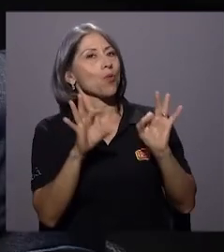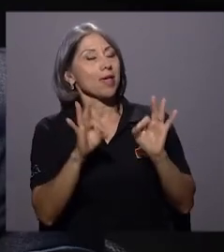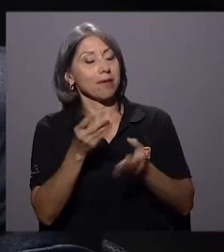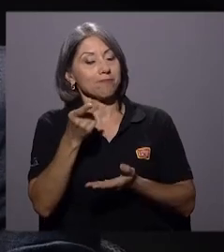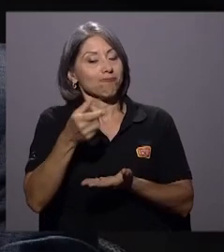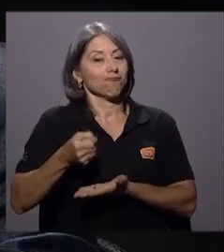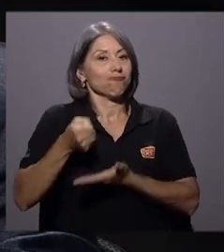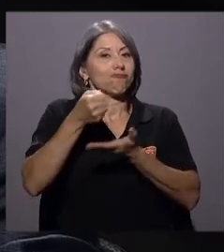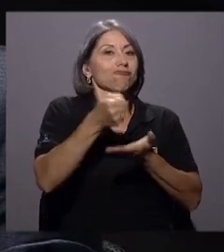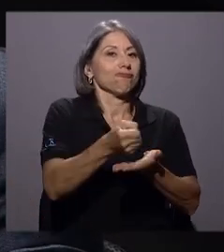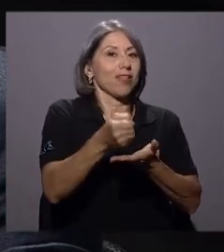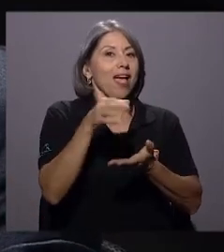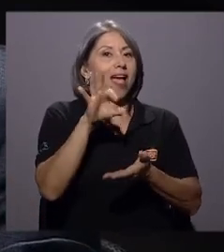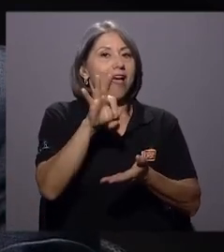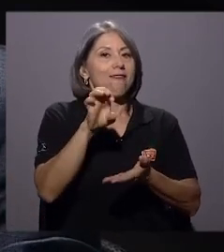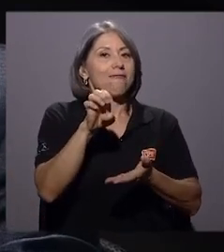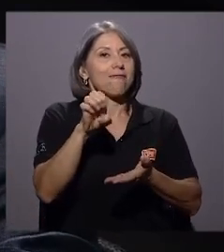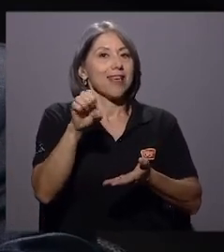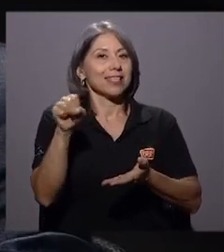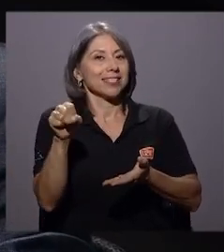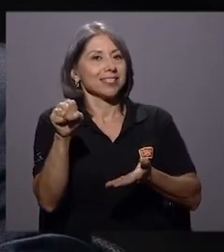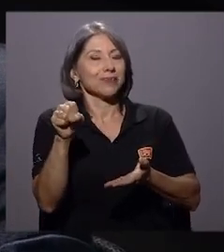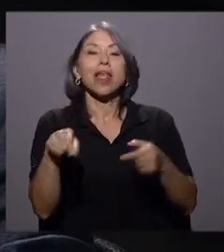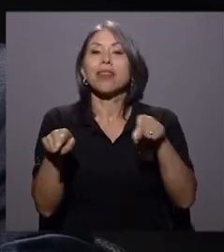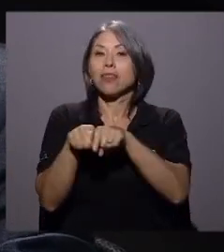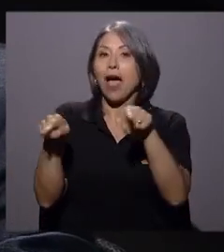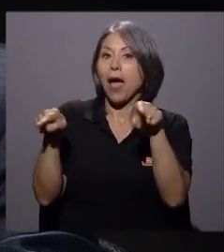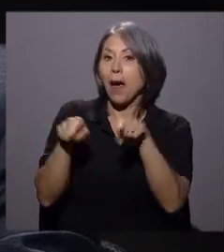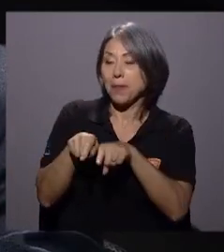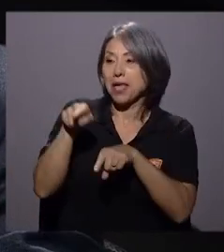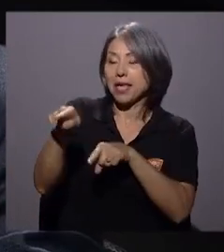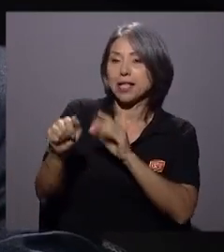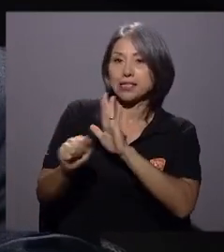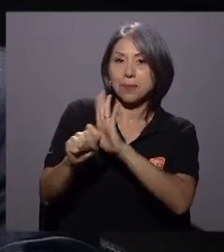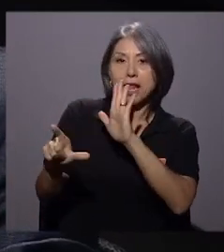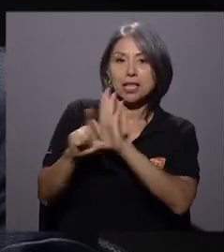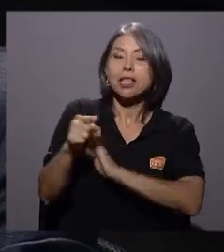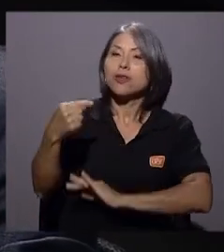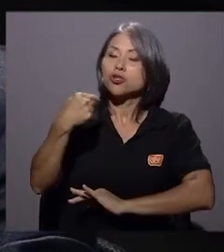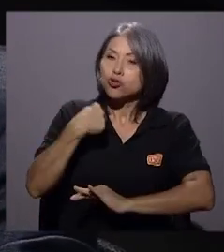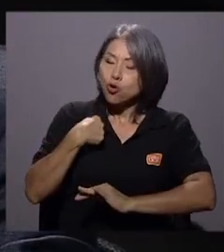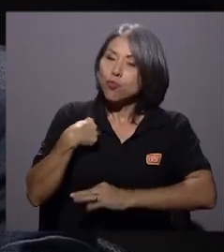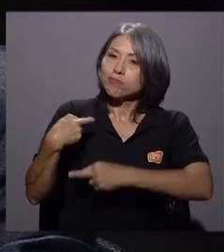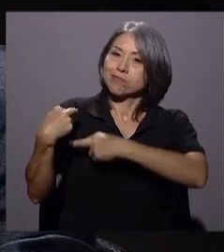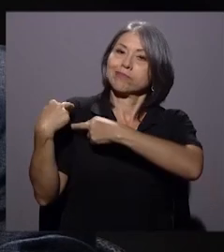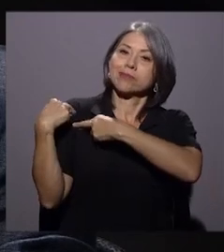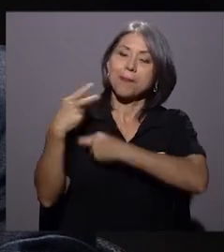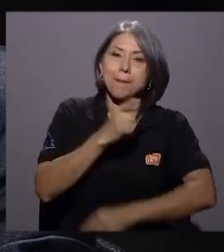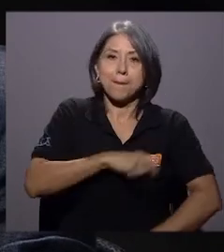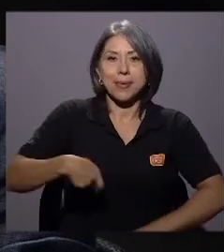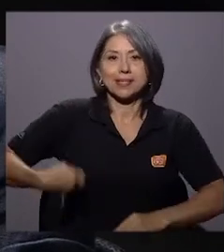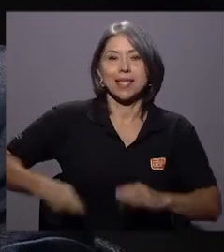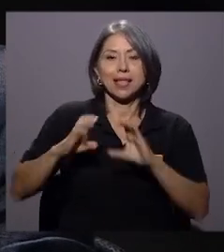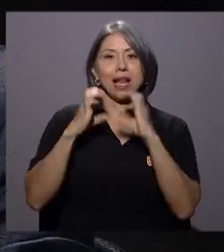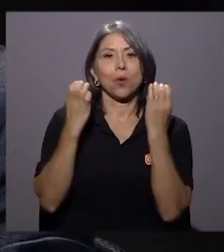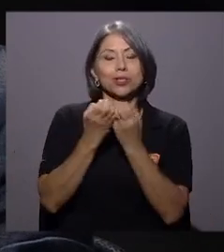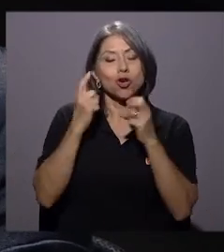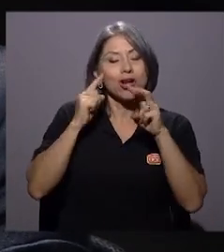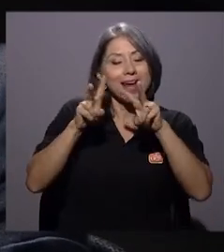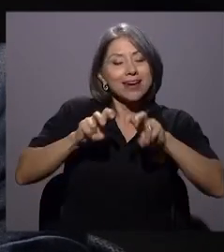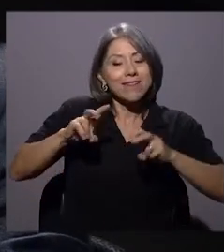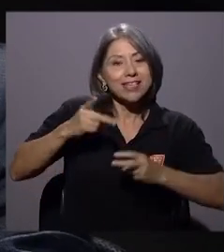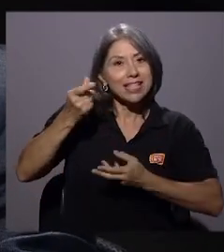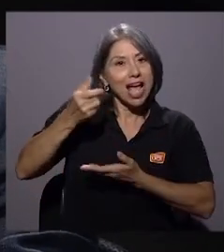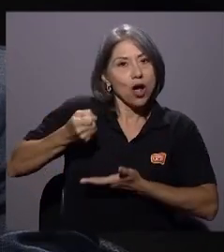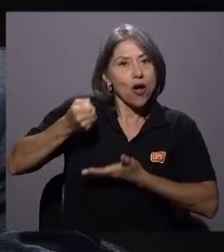Bueno, también en ese recorrido de la Asamblea Legislativa, me ha correspondido coordinar, ser el presidente de la comisión que revisa el FES